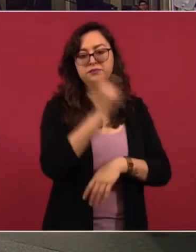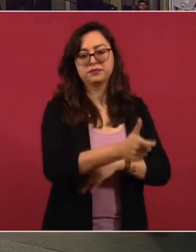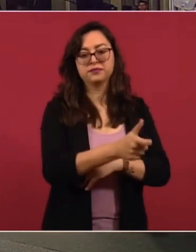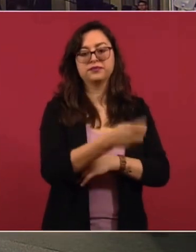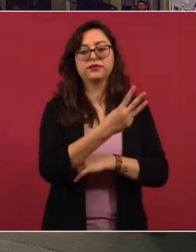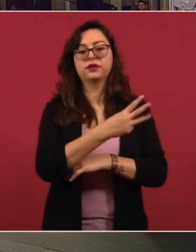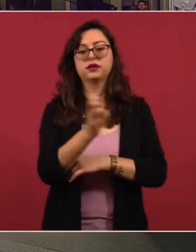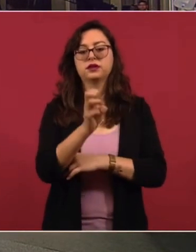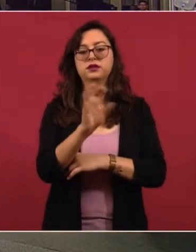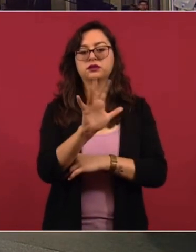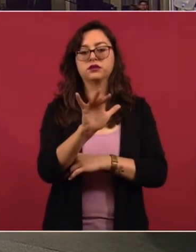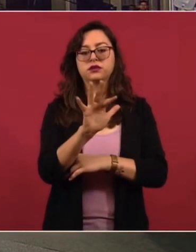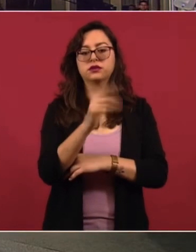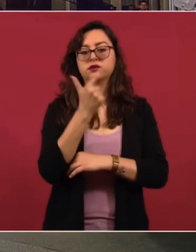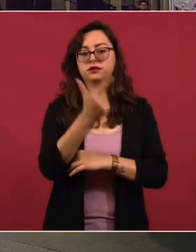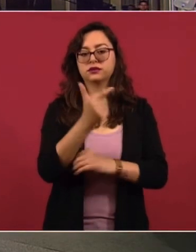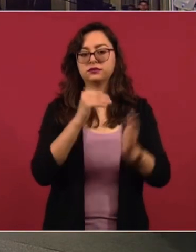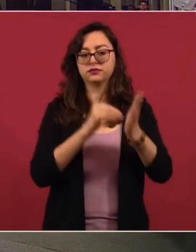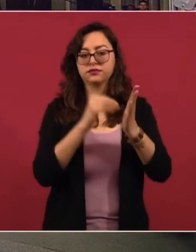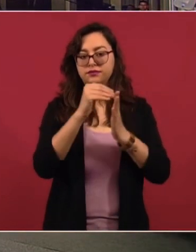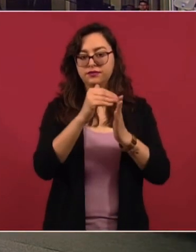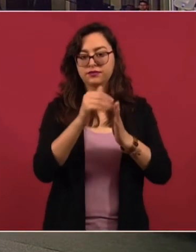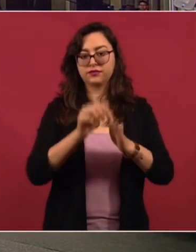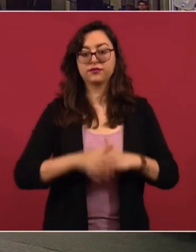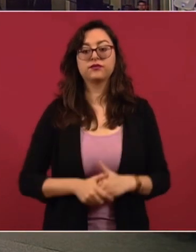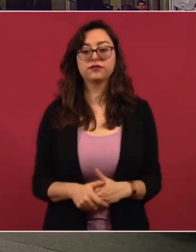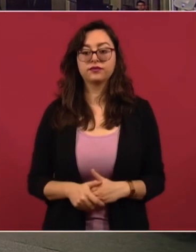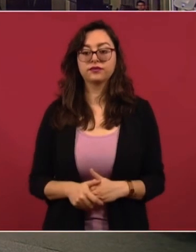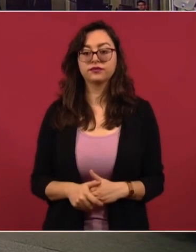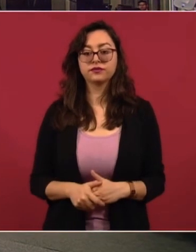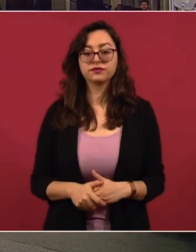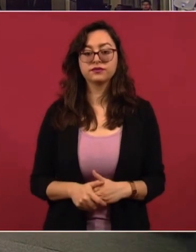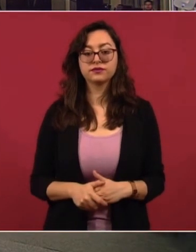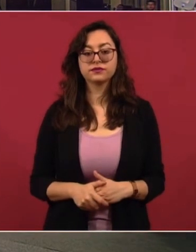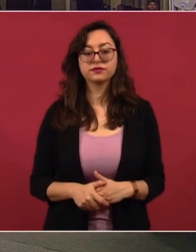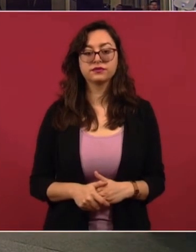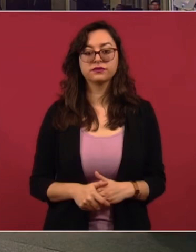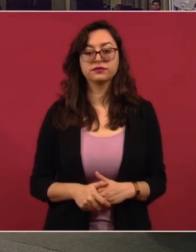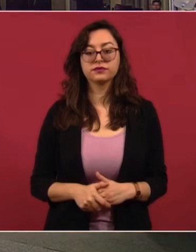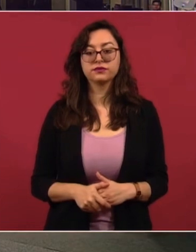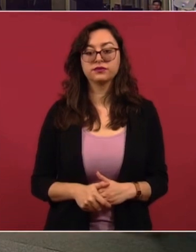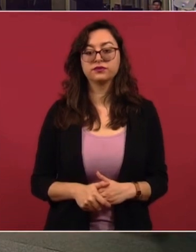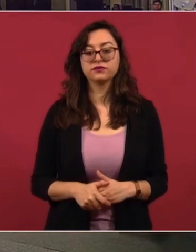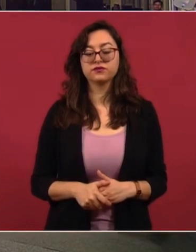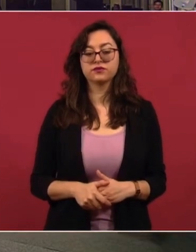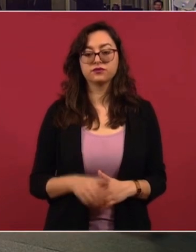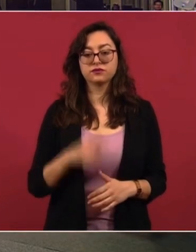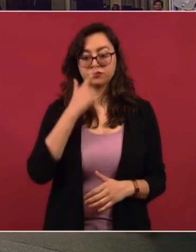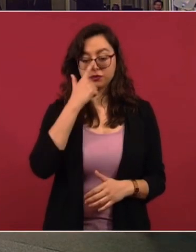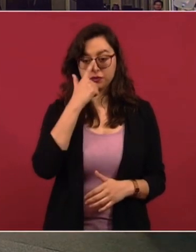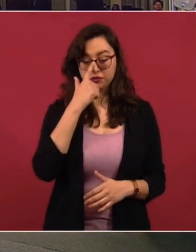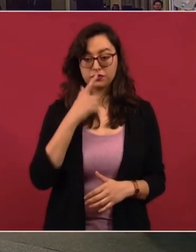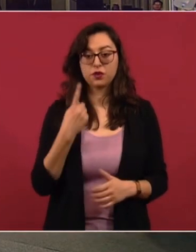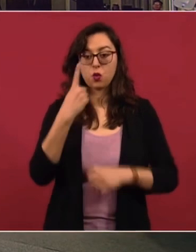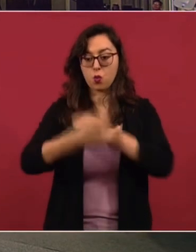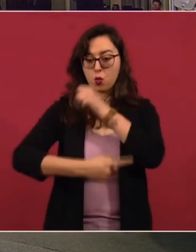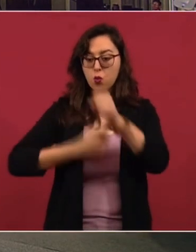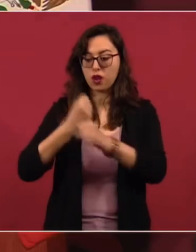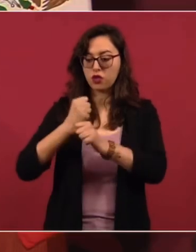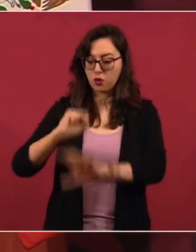357 millones, permanentes presupuestales, o todo lo que les